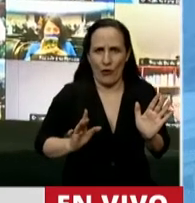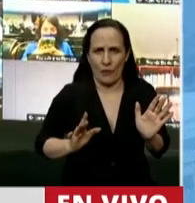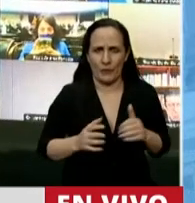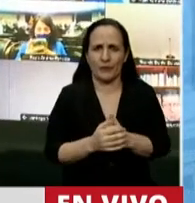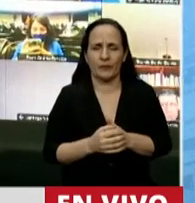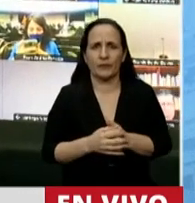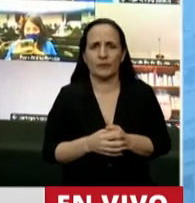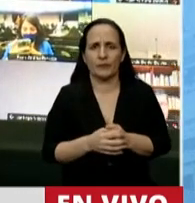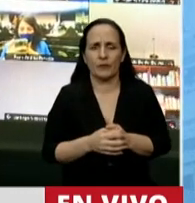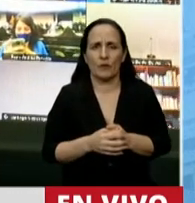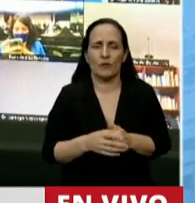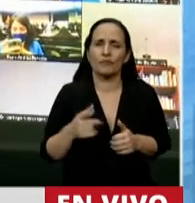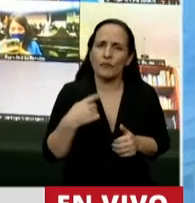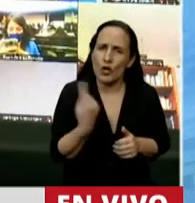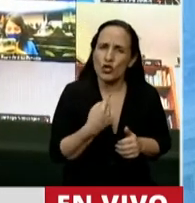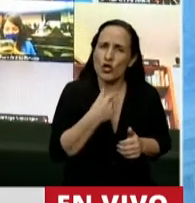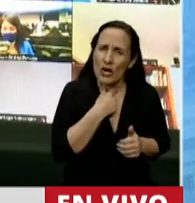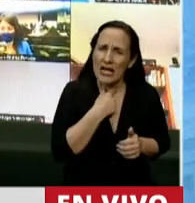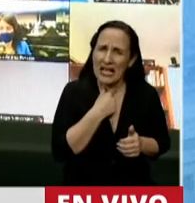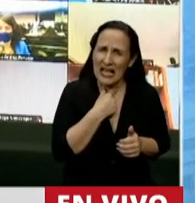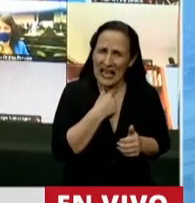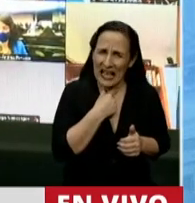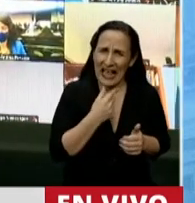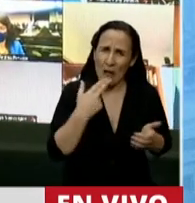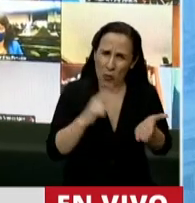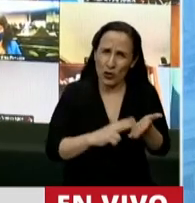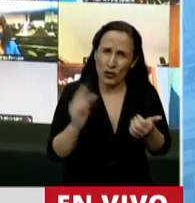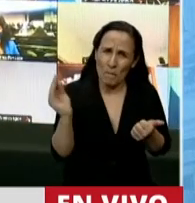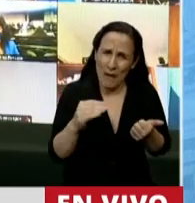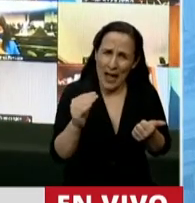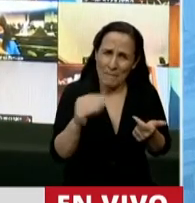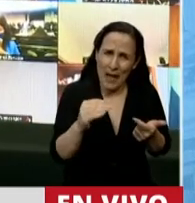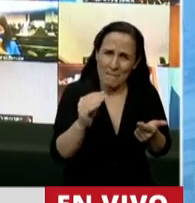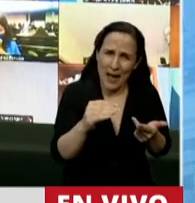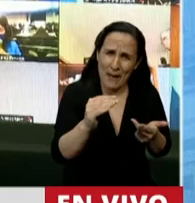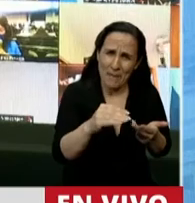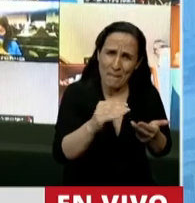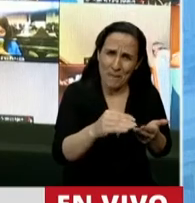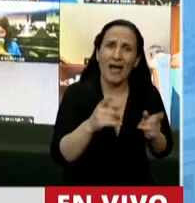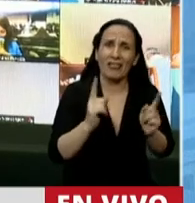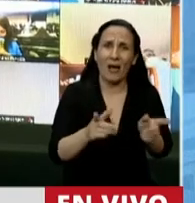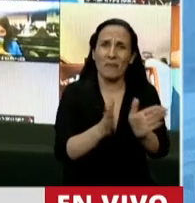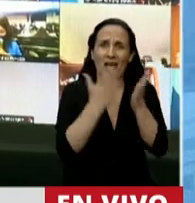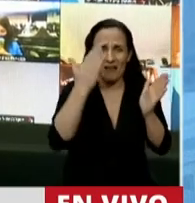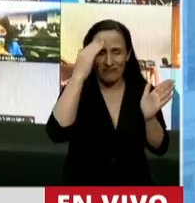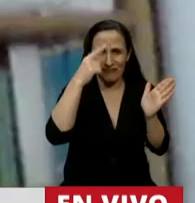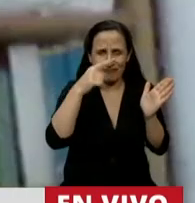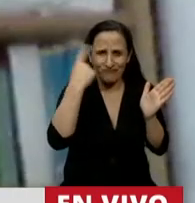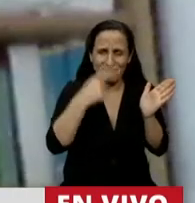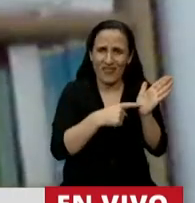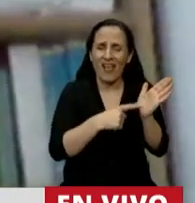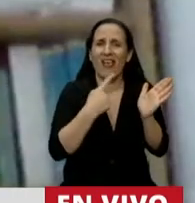queremos seguir sumando, este nuevo impuesto lesiona también los principios constitucionales de igualdad, de no